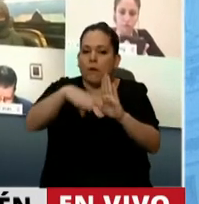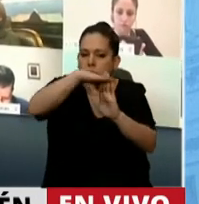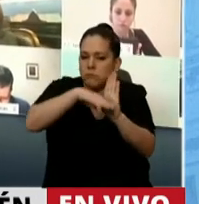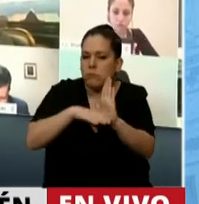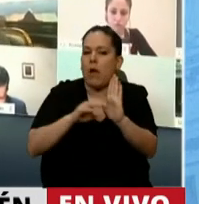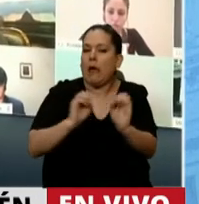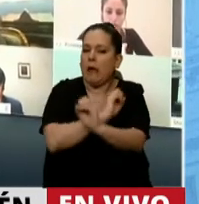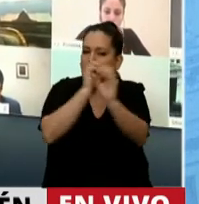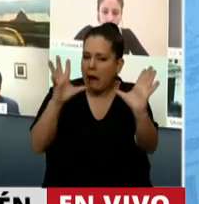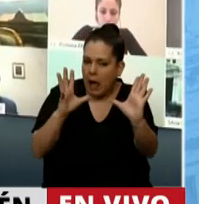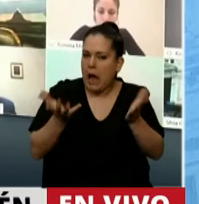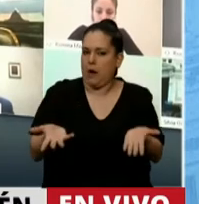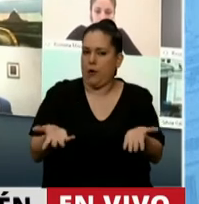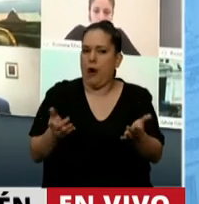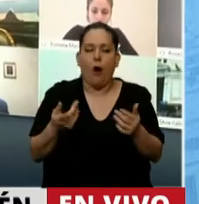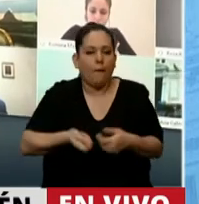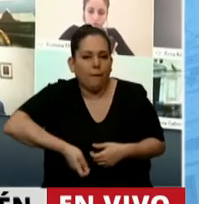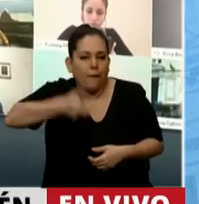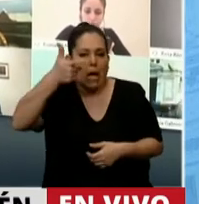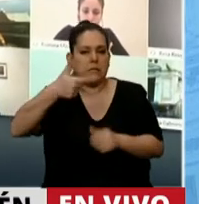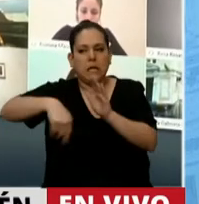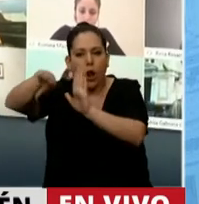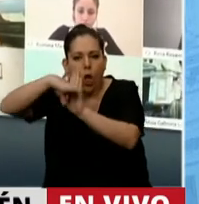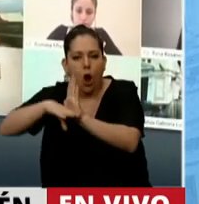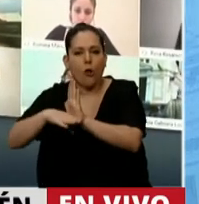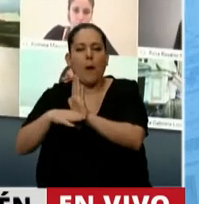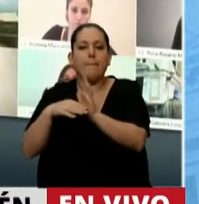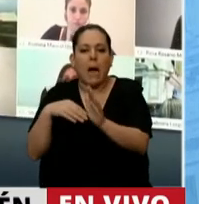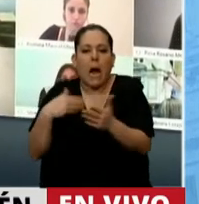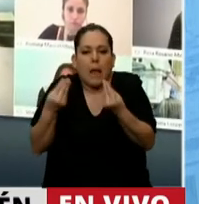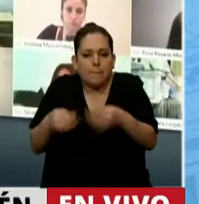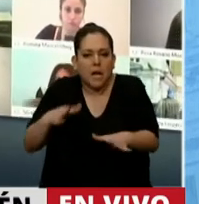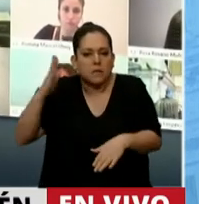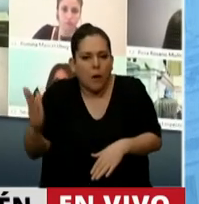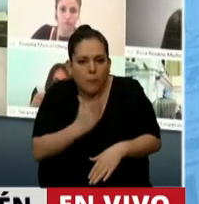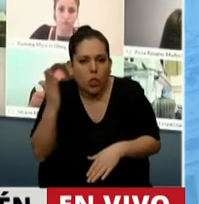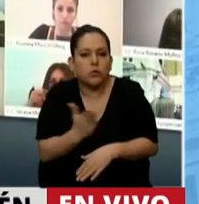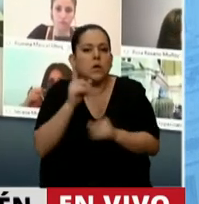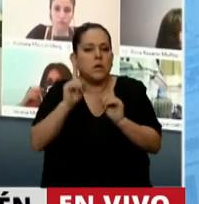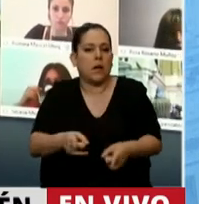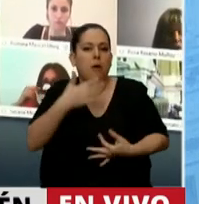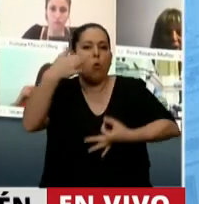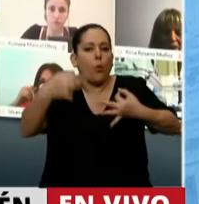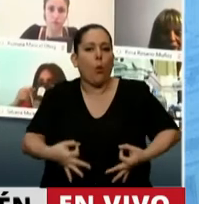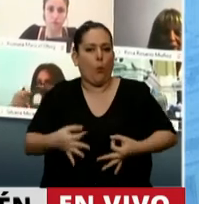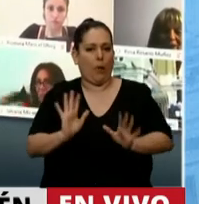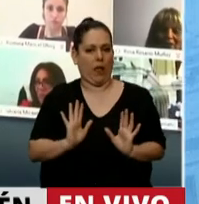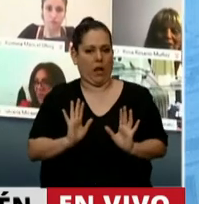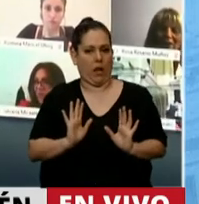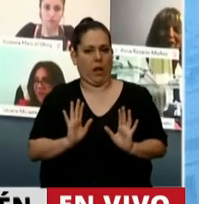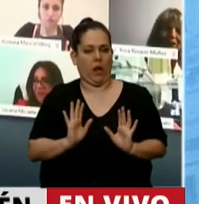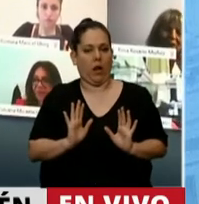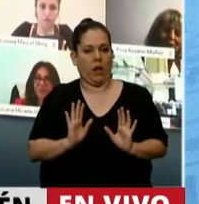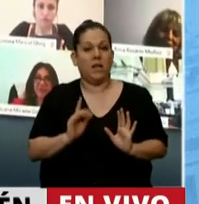claras y precisas, simplicidad normativa y cumplir con los compromisos. Puedo